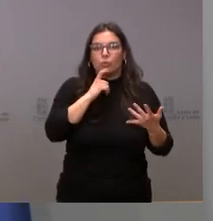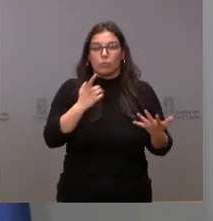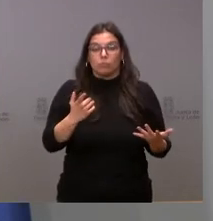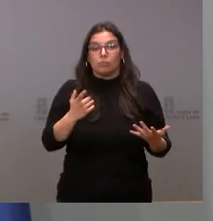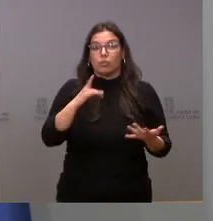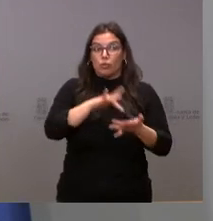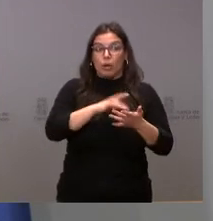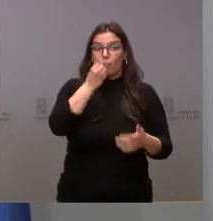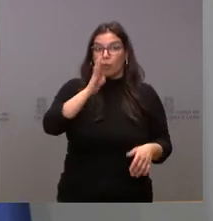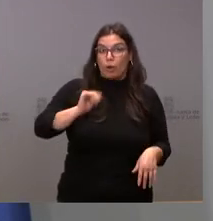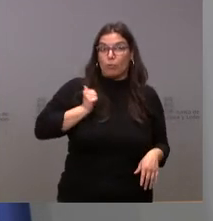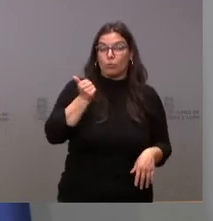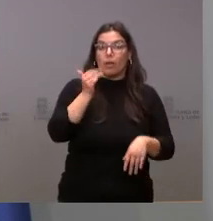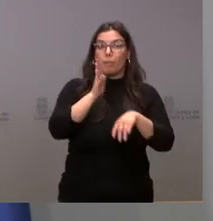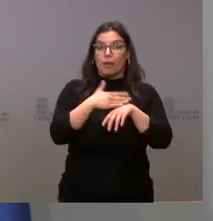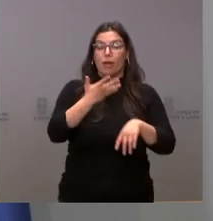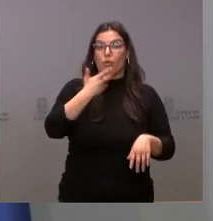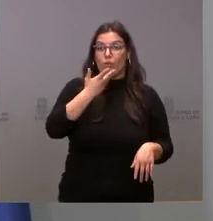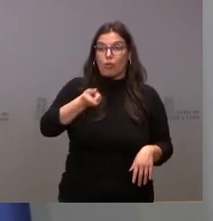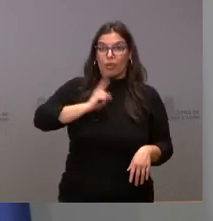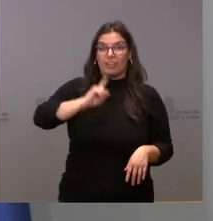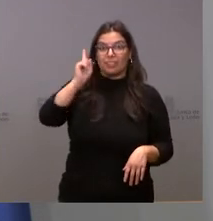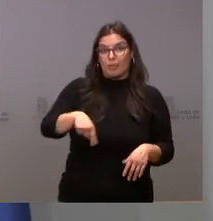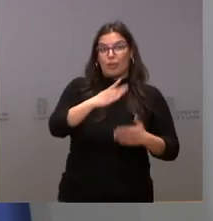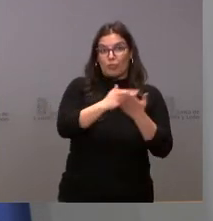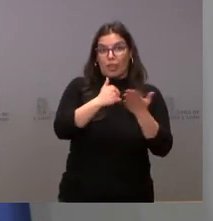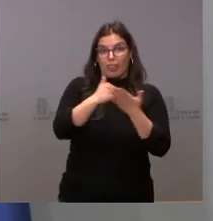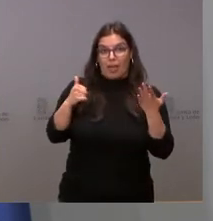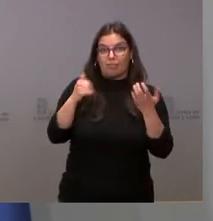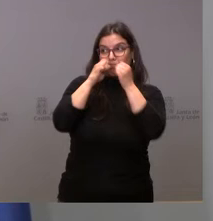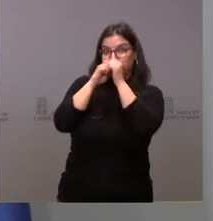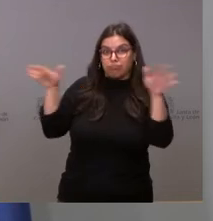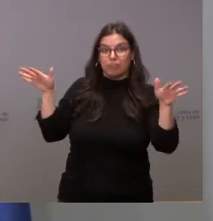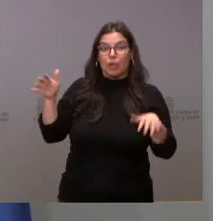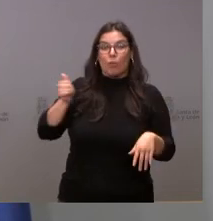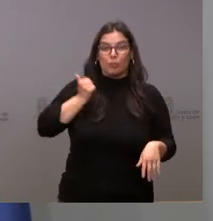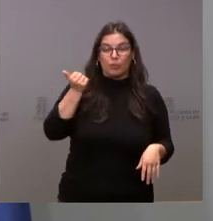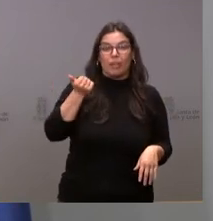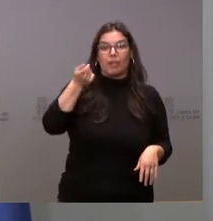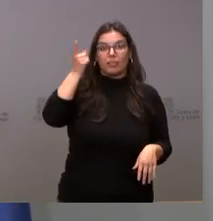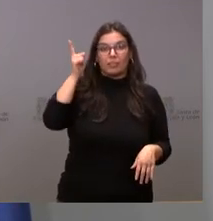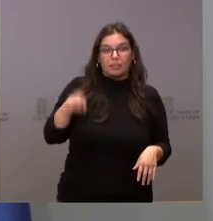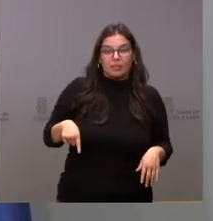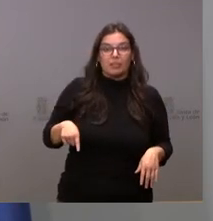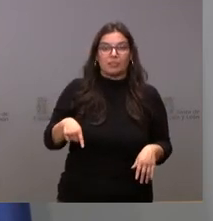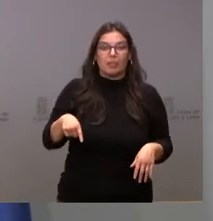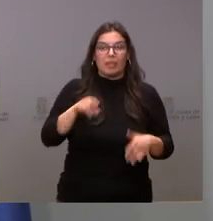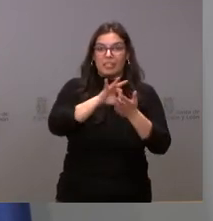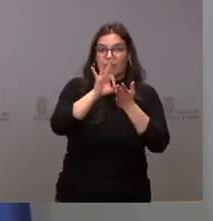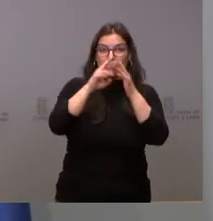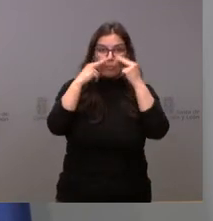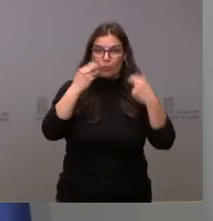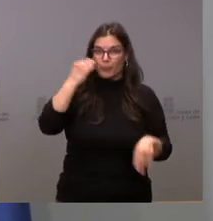una buena ocasión para que se conozca también nuestra comunidad autónoma, nuestras oportunidades, una comunidad autónoma con muy buenos servicios